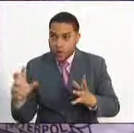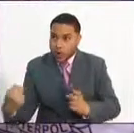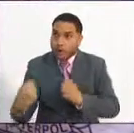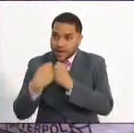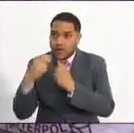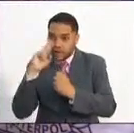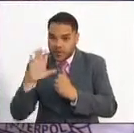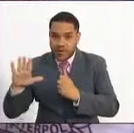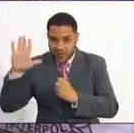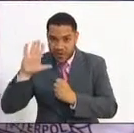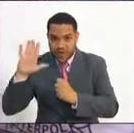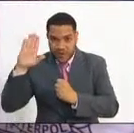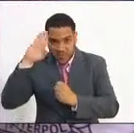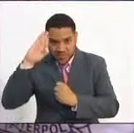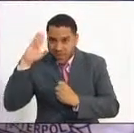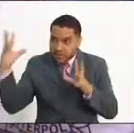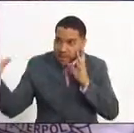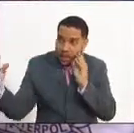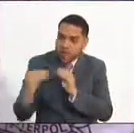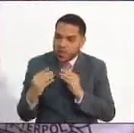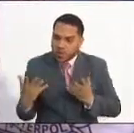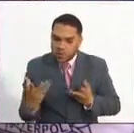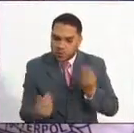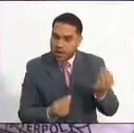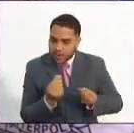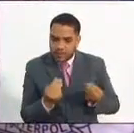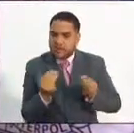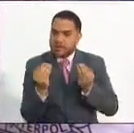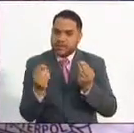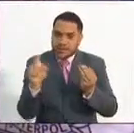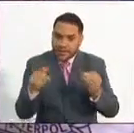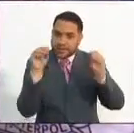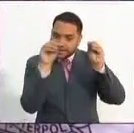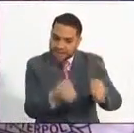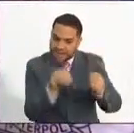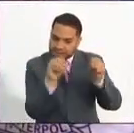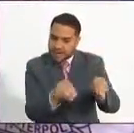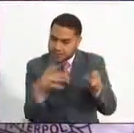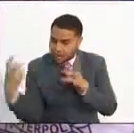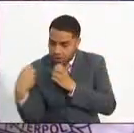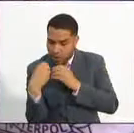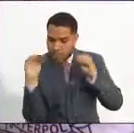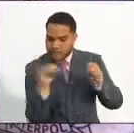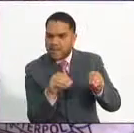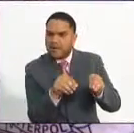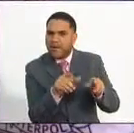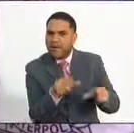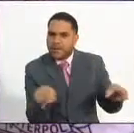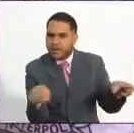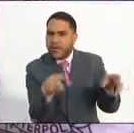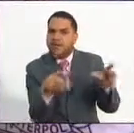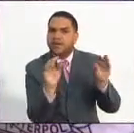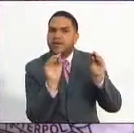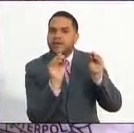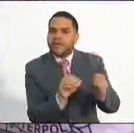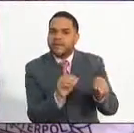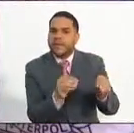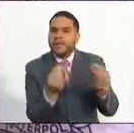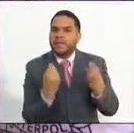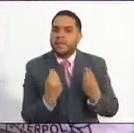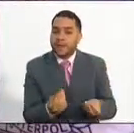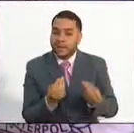con la policía poder tener suficiente capacitación para que ese ejercicio